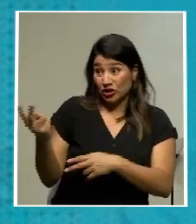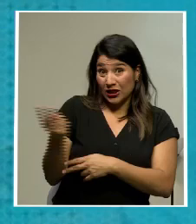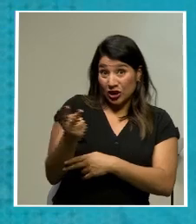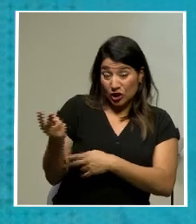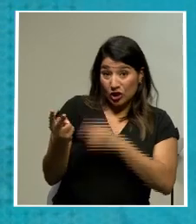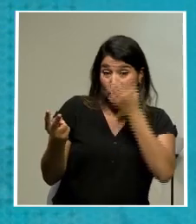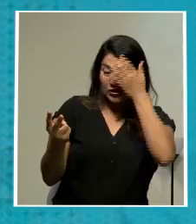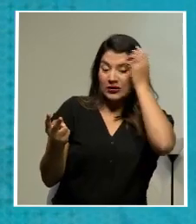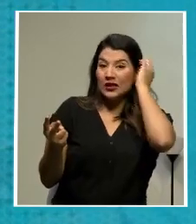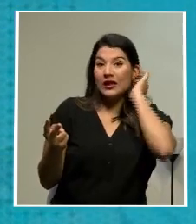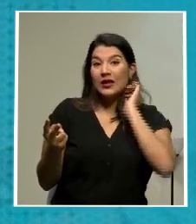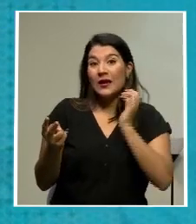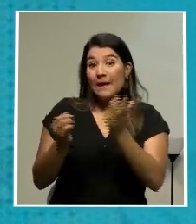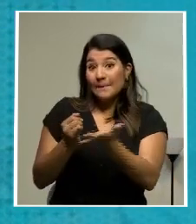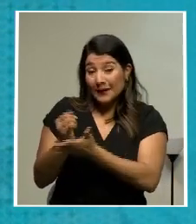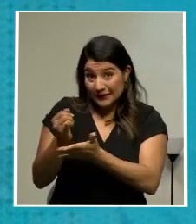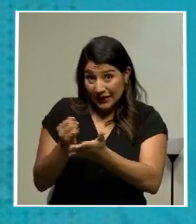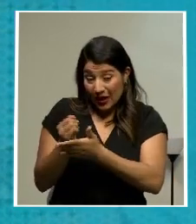la vacuna